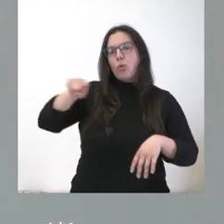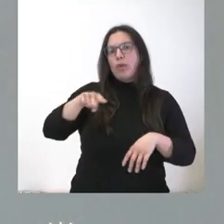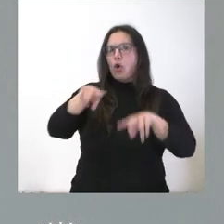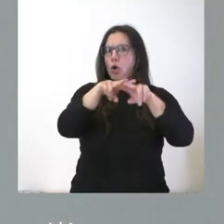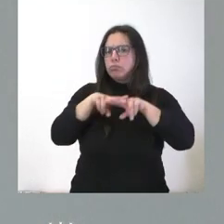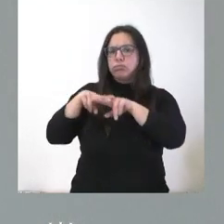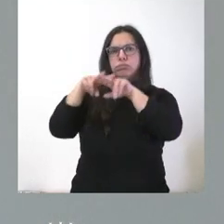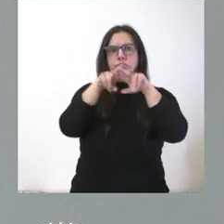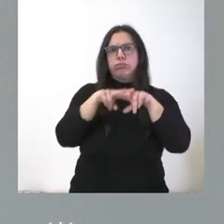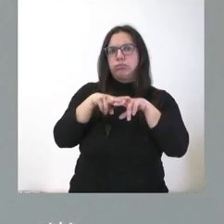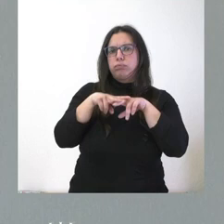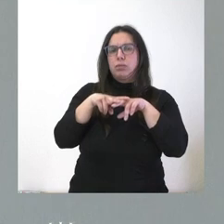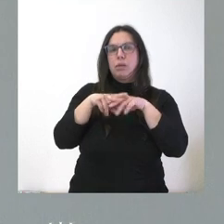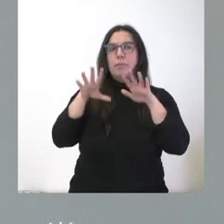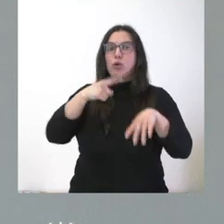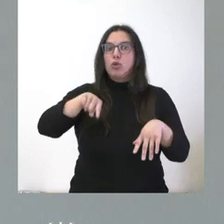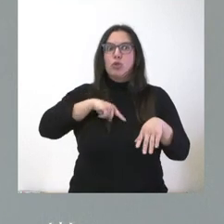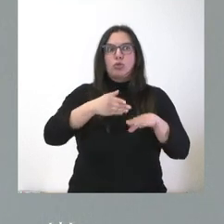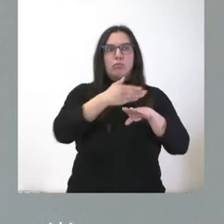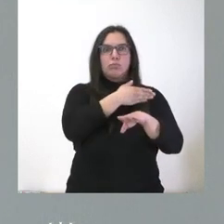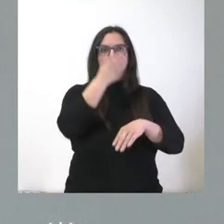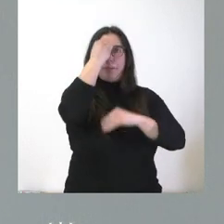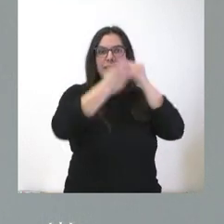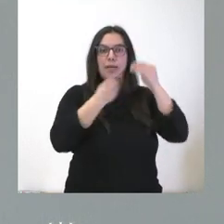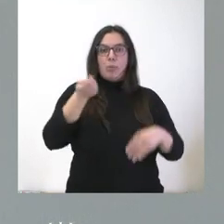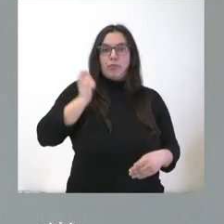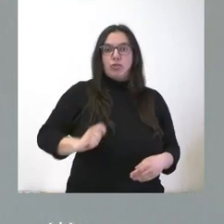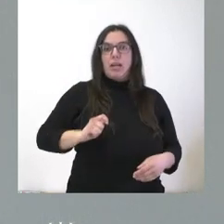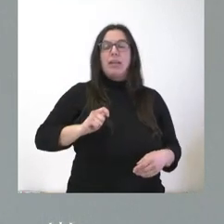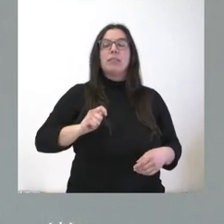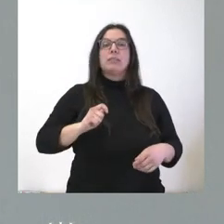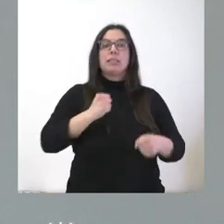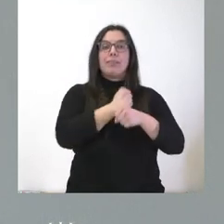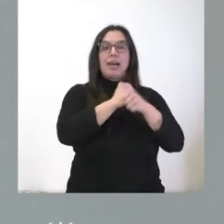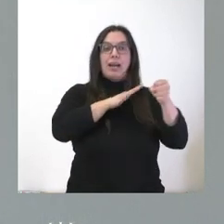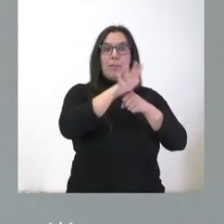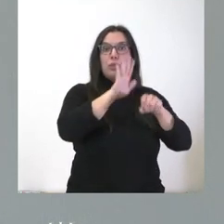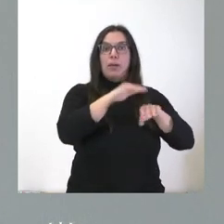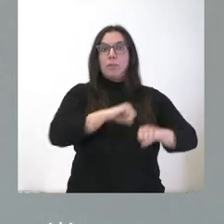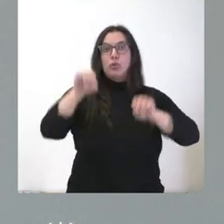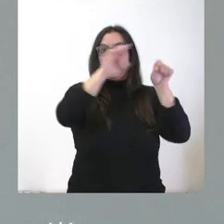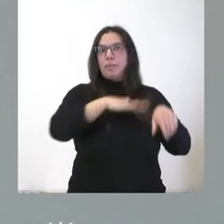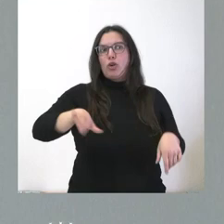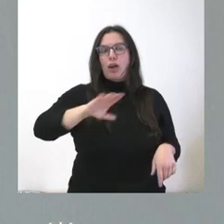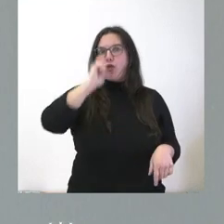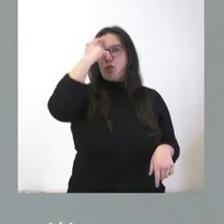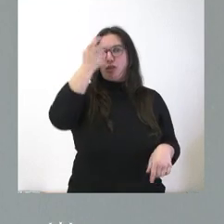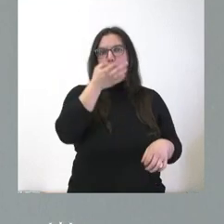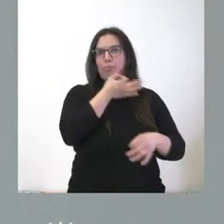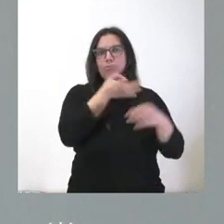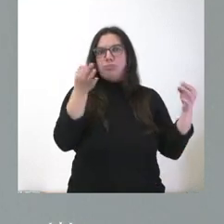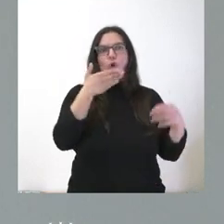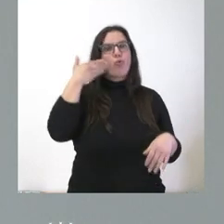la mejor de las impresiones de los profesionales que trabajan en el ámbito de la protección de los menores en Castilla y León. Y además estamos muy orgullosos